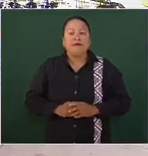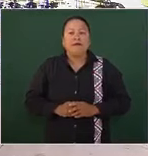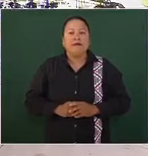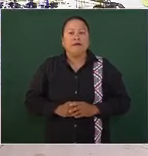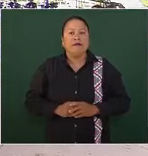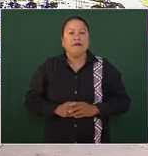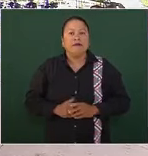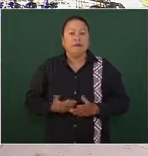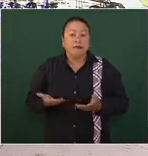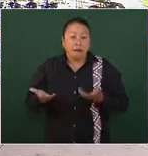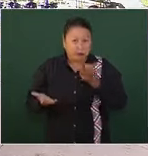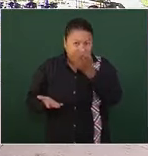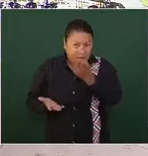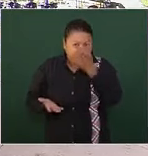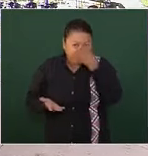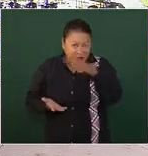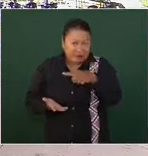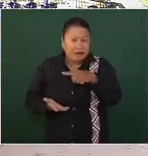ayudando